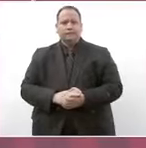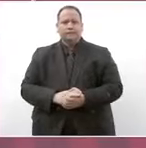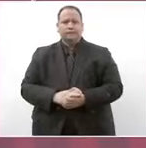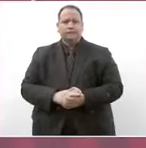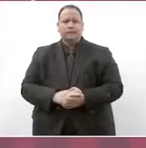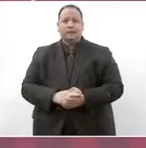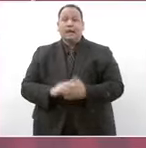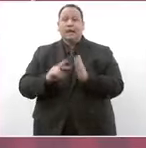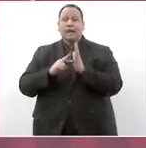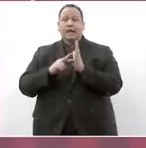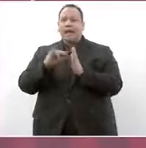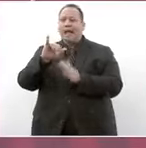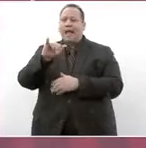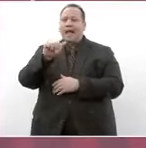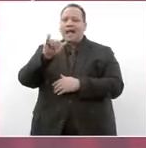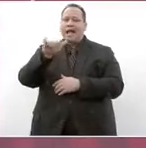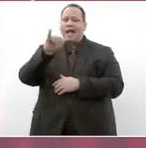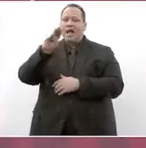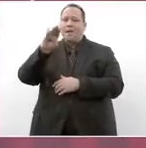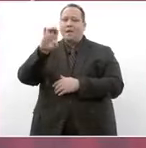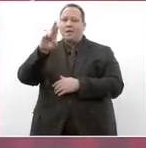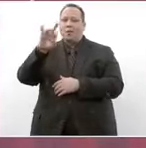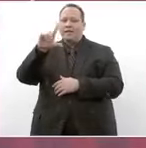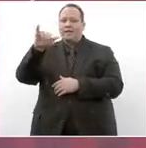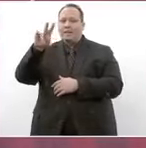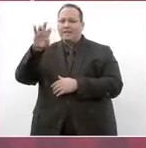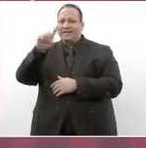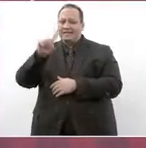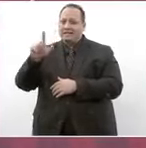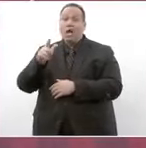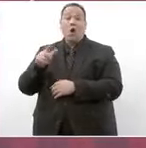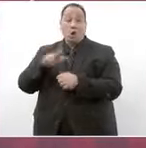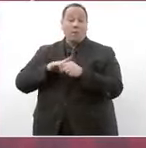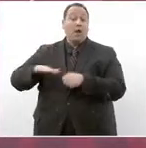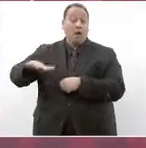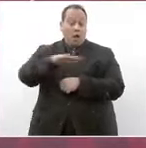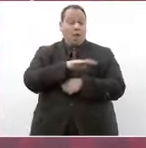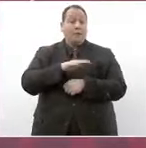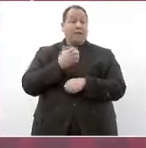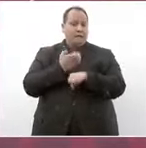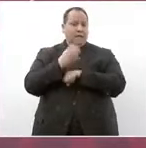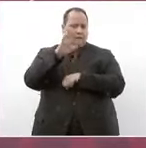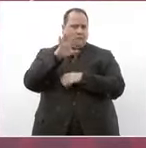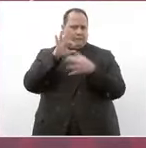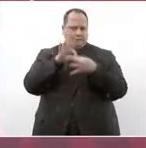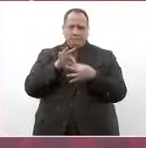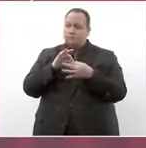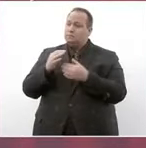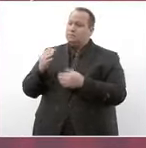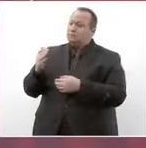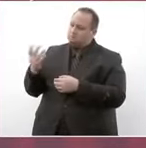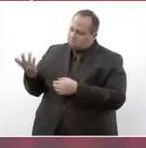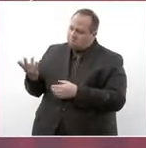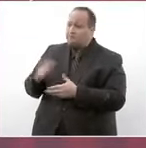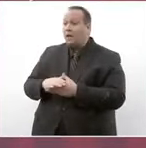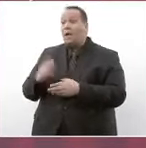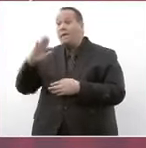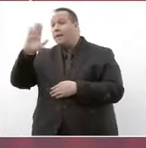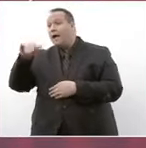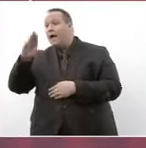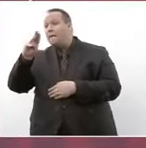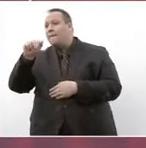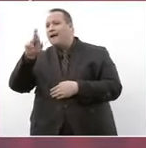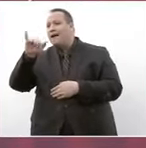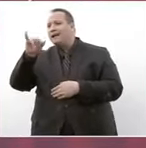Ingeniero Jaime Bonilla Valdés, gobernador constitucional de Baja California. Maestra Marina